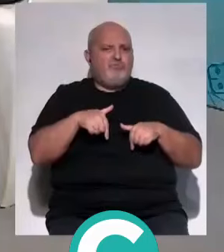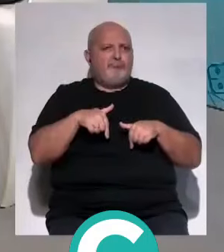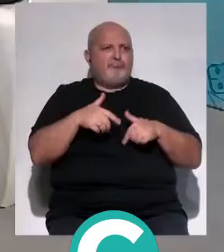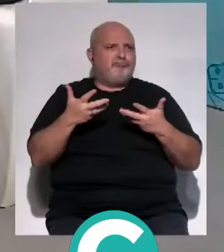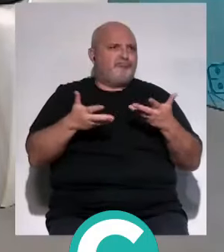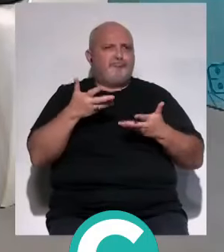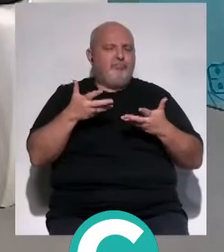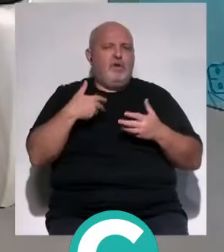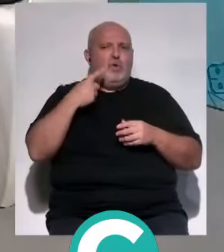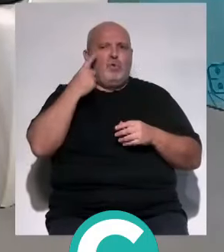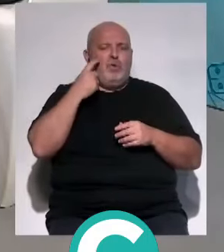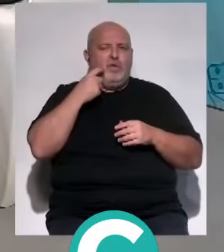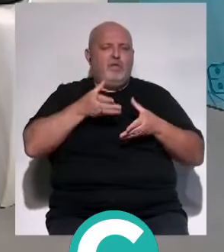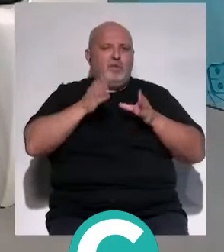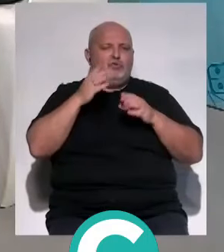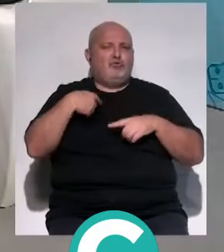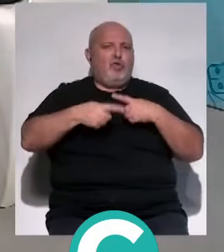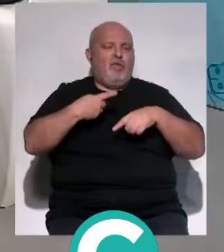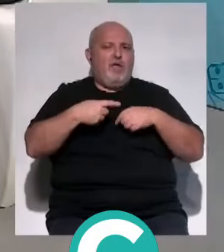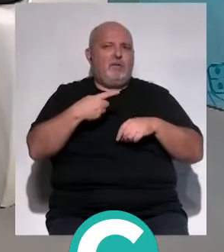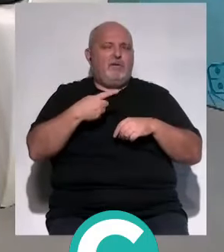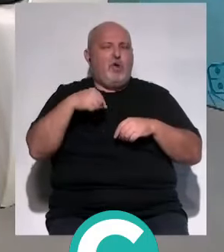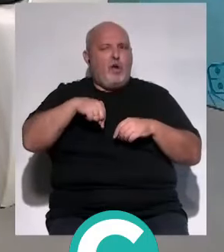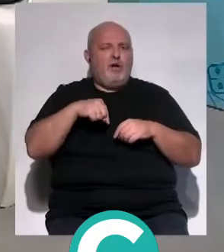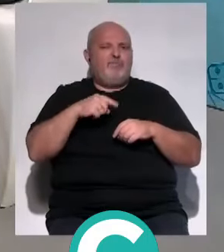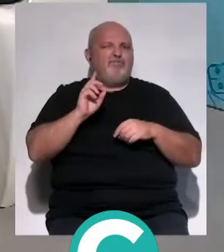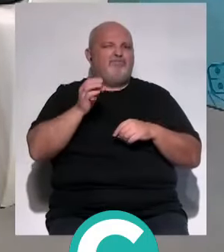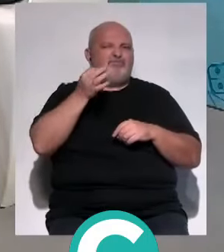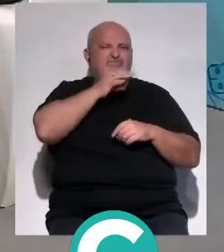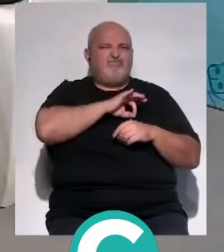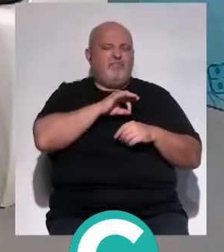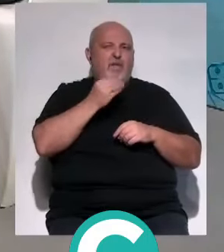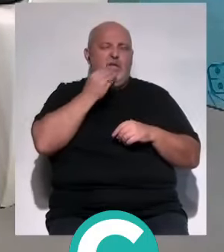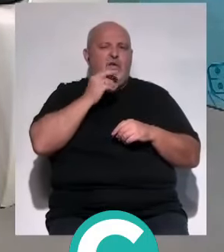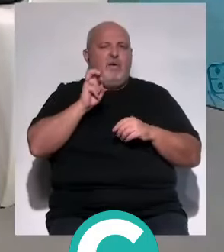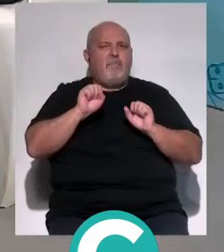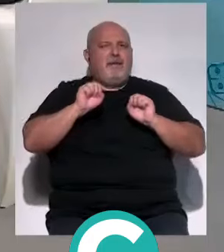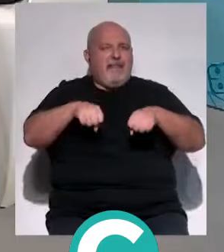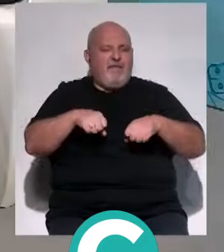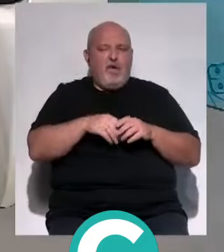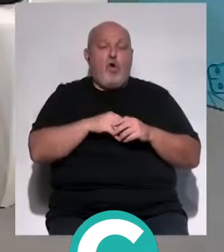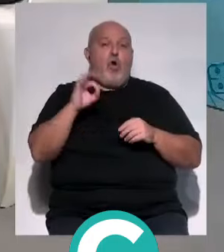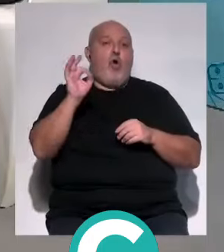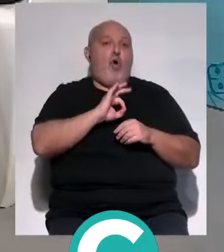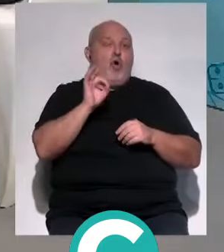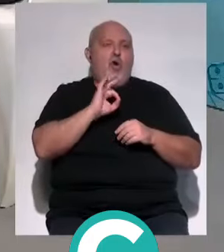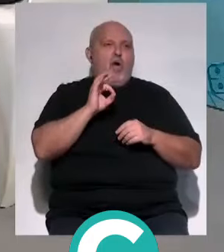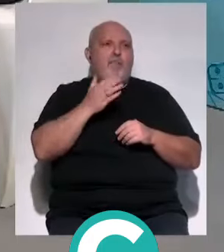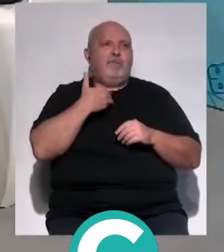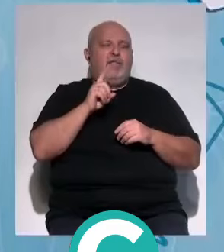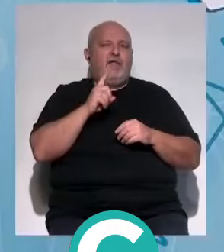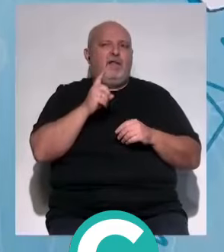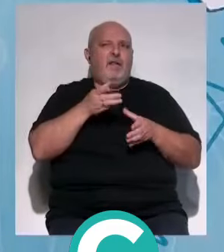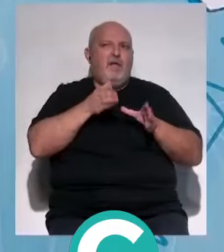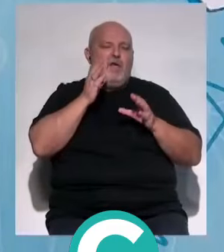mejor yo tengo costumbre de desayunar todos los días a tal hora, pero es que hoy no me apetece, hoy voy a desayunar más tarde. O hoy no me apetece